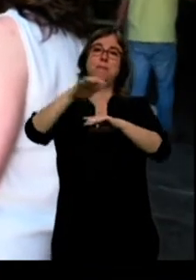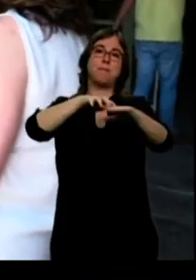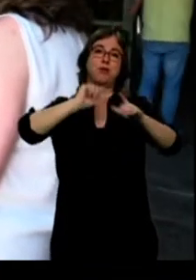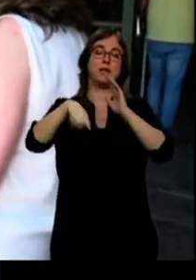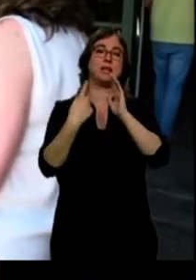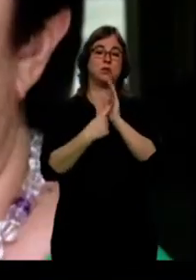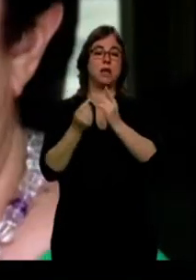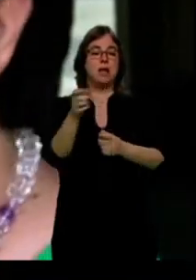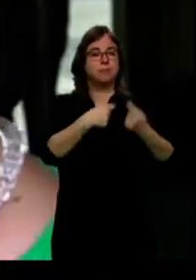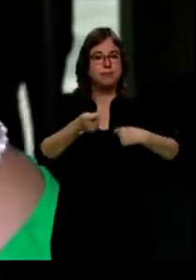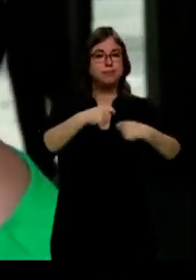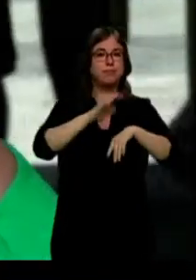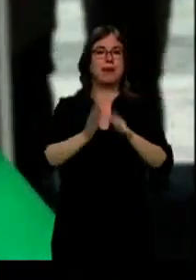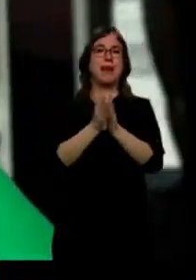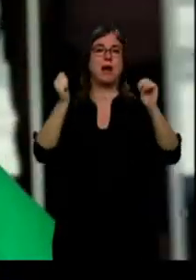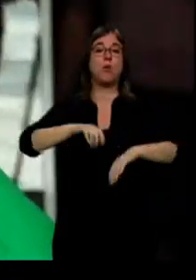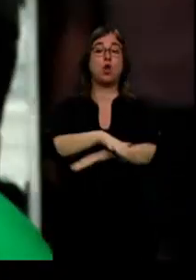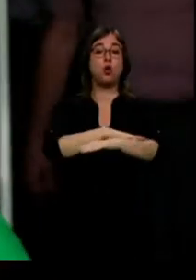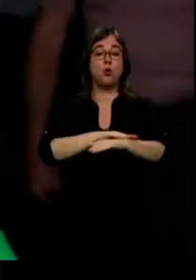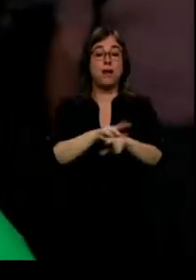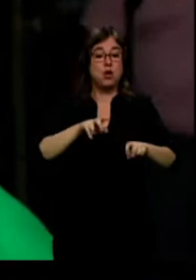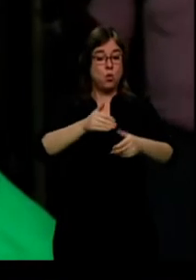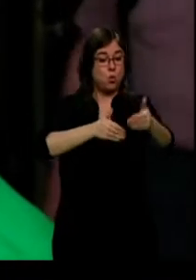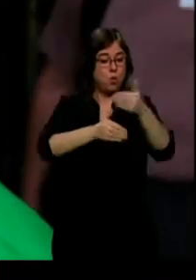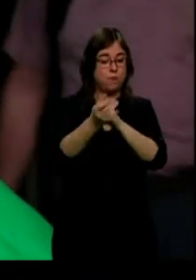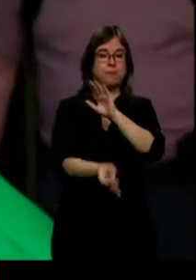La nueva corporación se constituirá el 5 de julio.